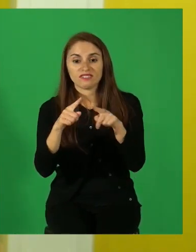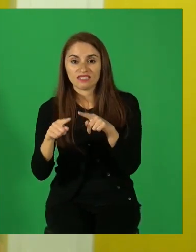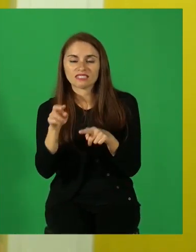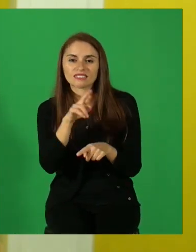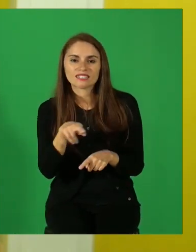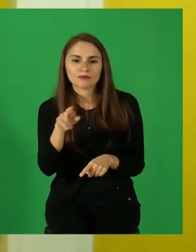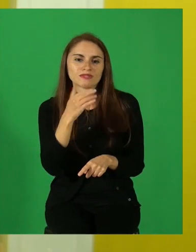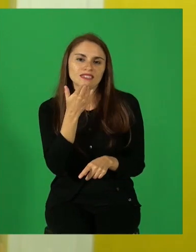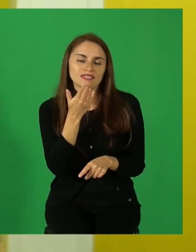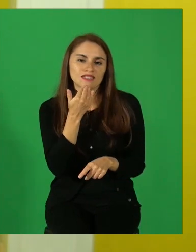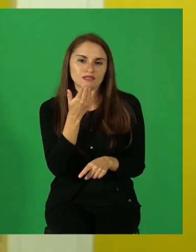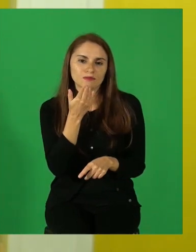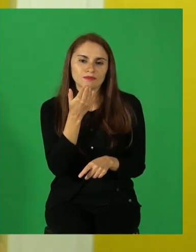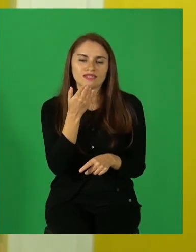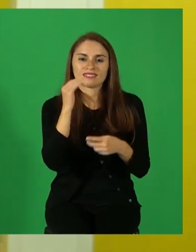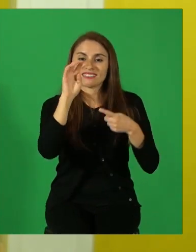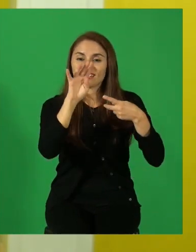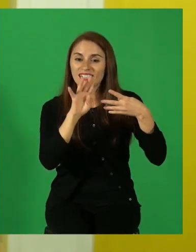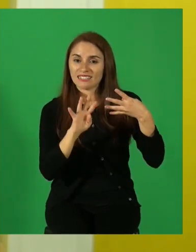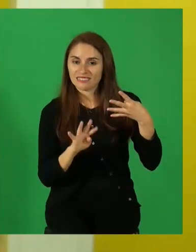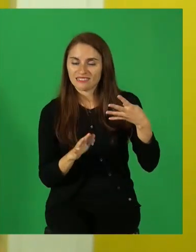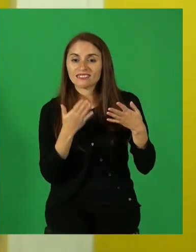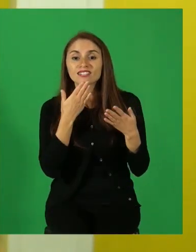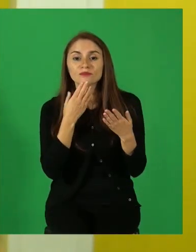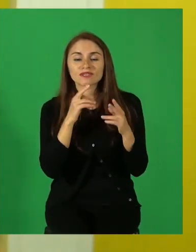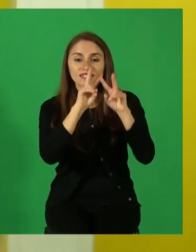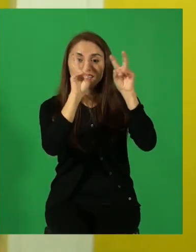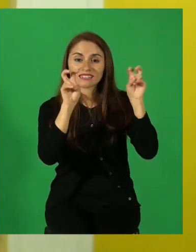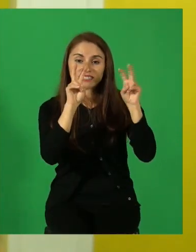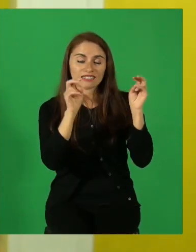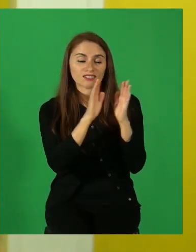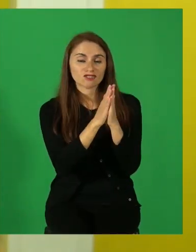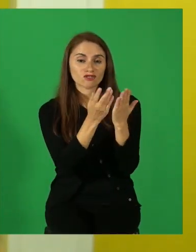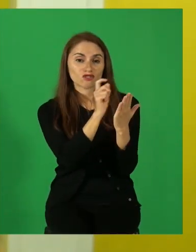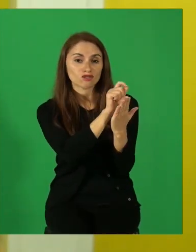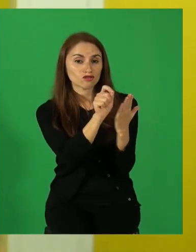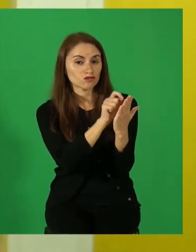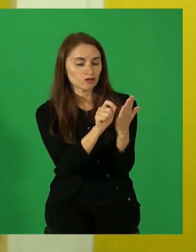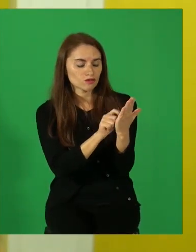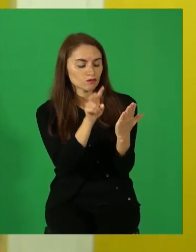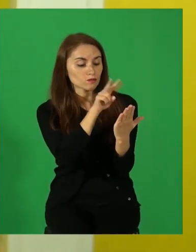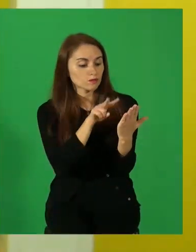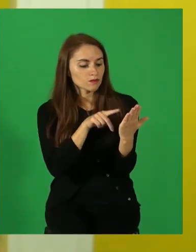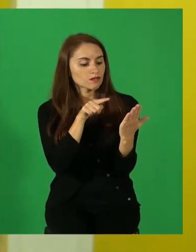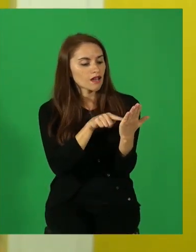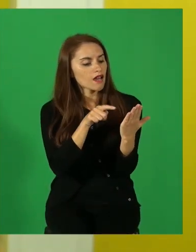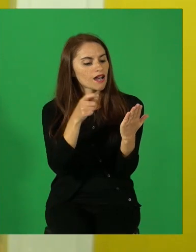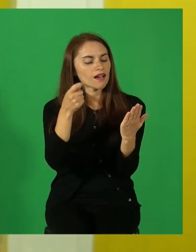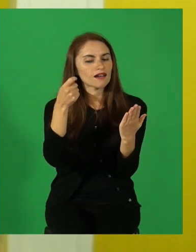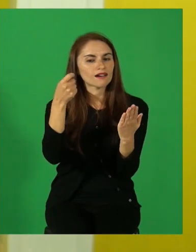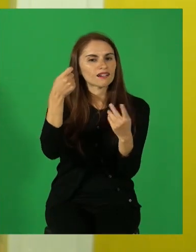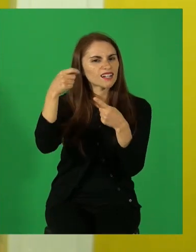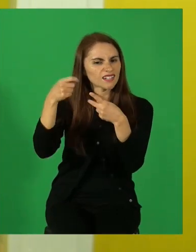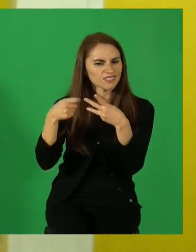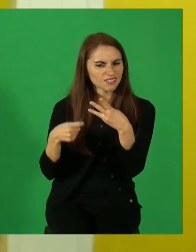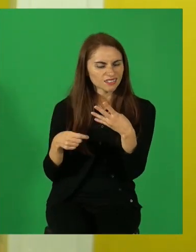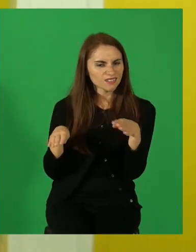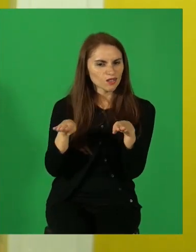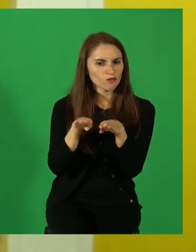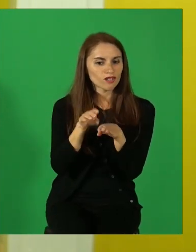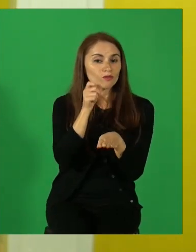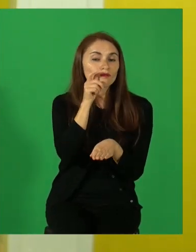también se repiten en las narraciones y comparten cuál característica.